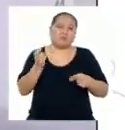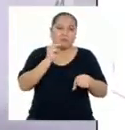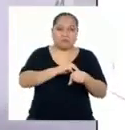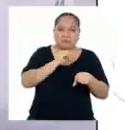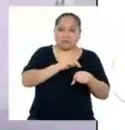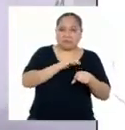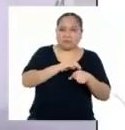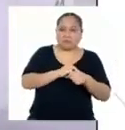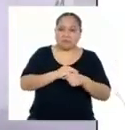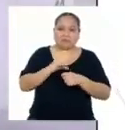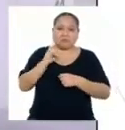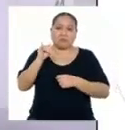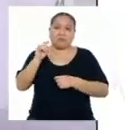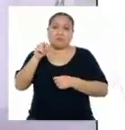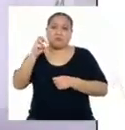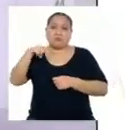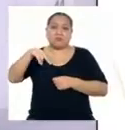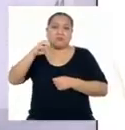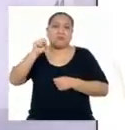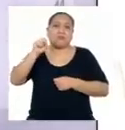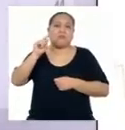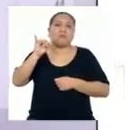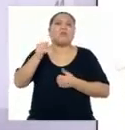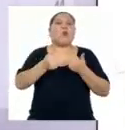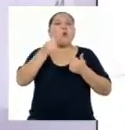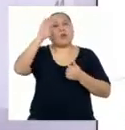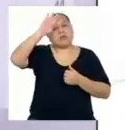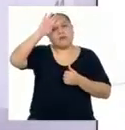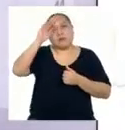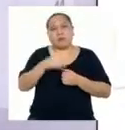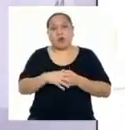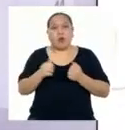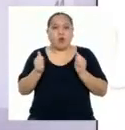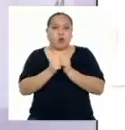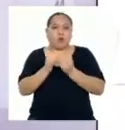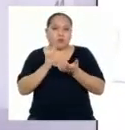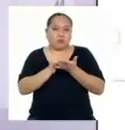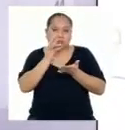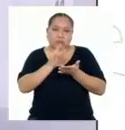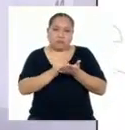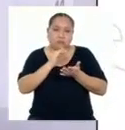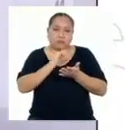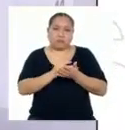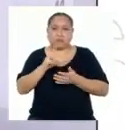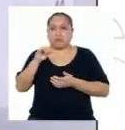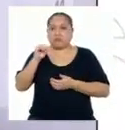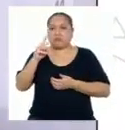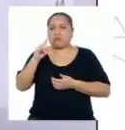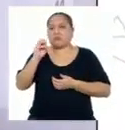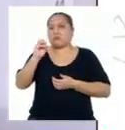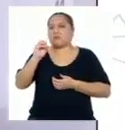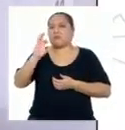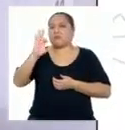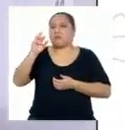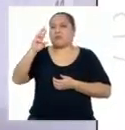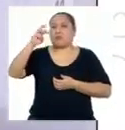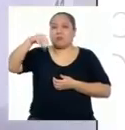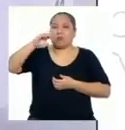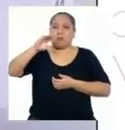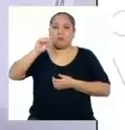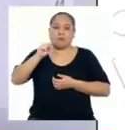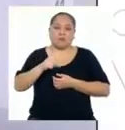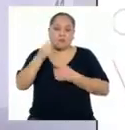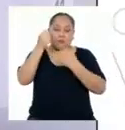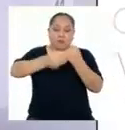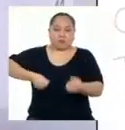medicina Sacando diagnósticos de las enfermedades Con las pastillas que crean los radiofármacos Por medio de la